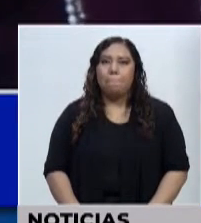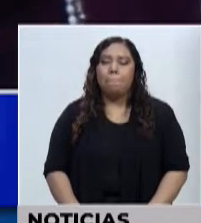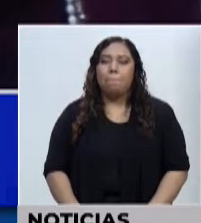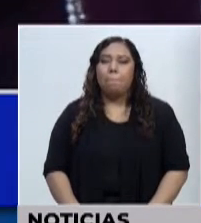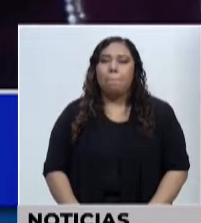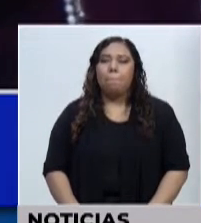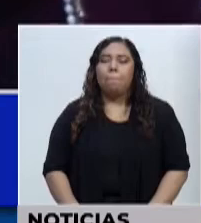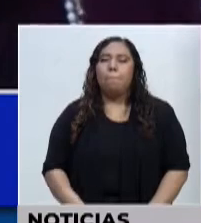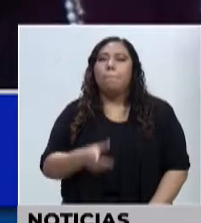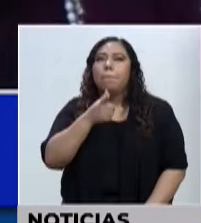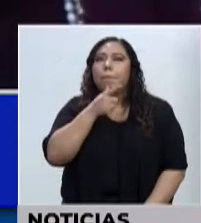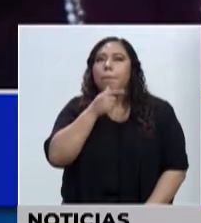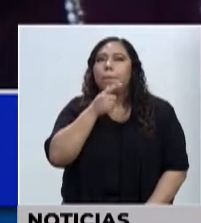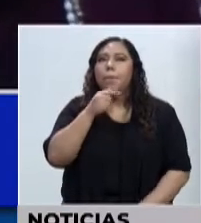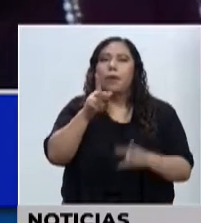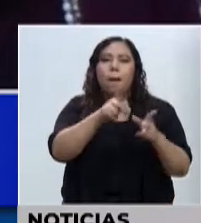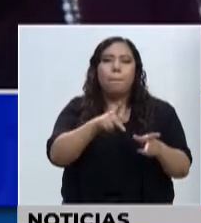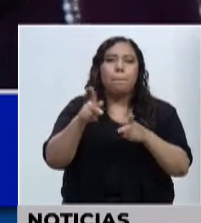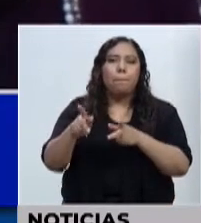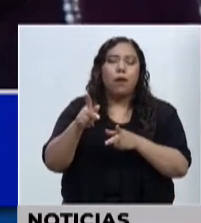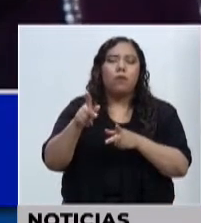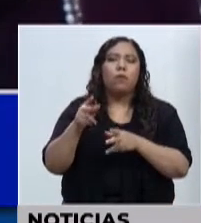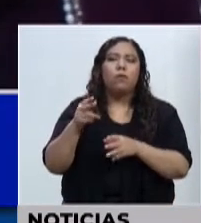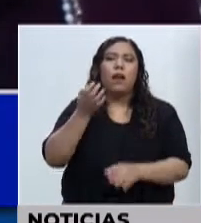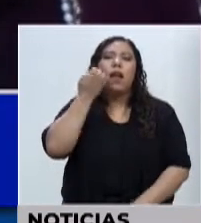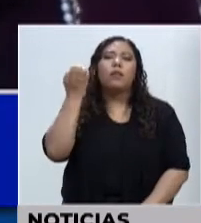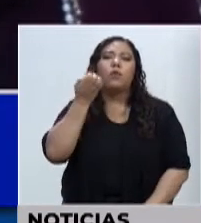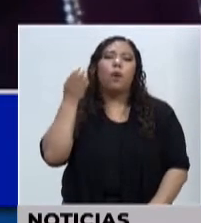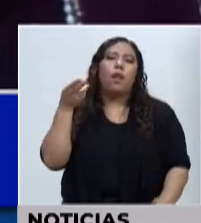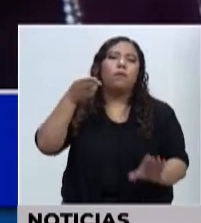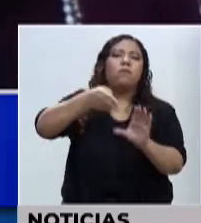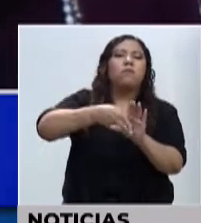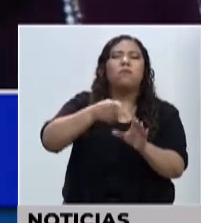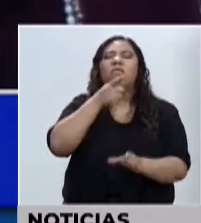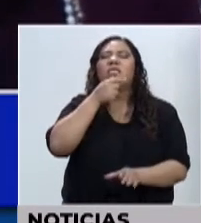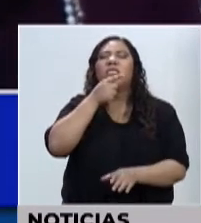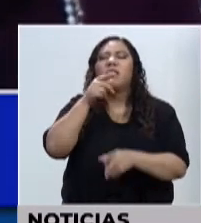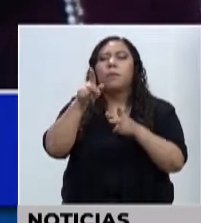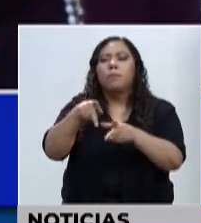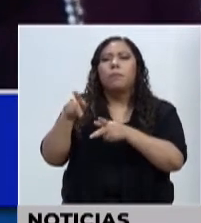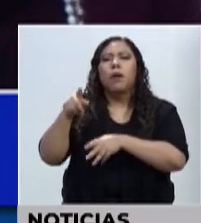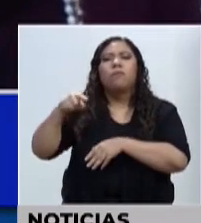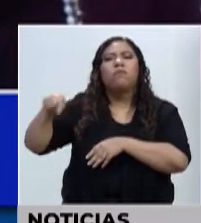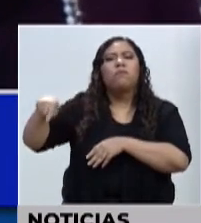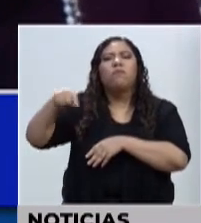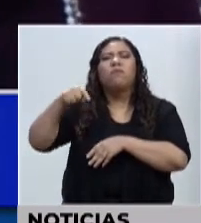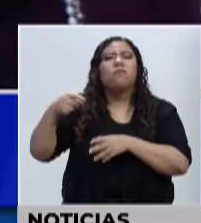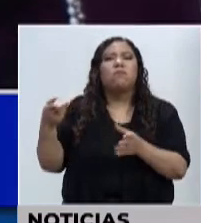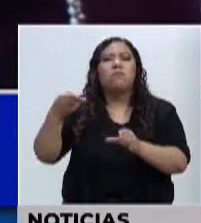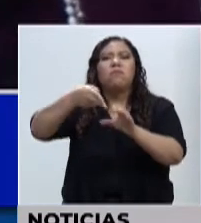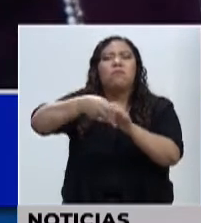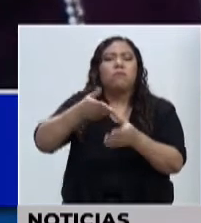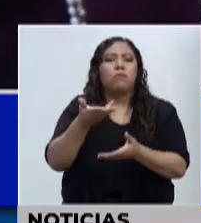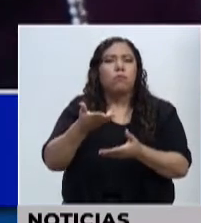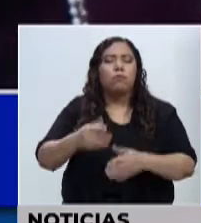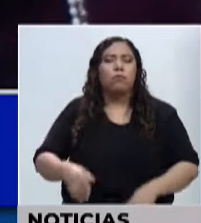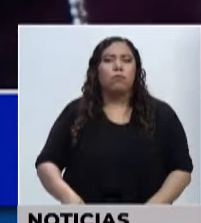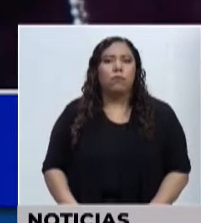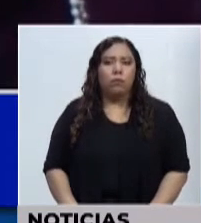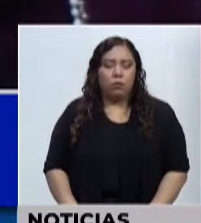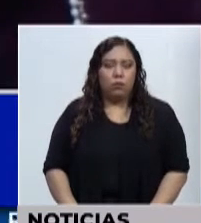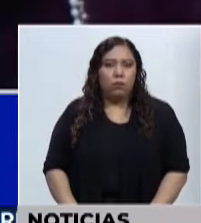objetivo de estas escuelas. Usted me mencionaba que es factores importantes que se ha incorporado esta